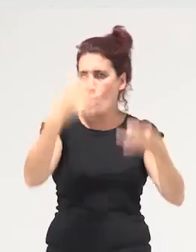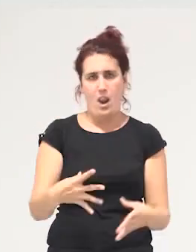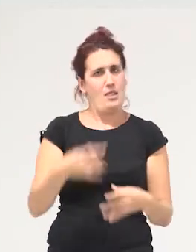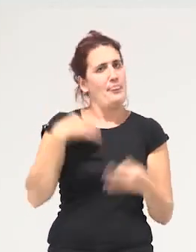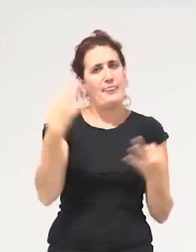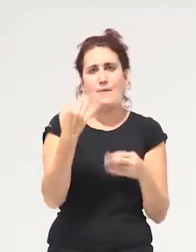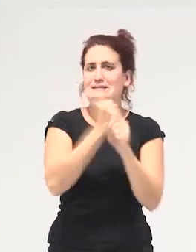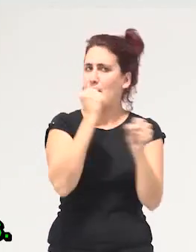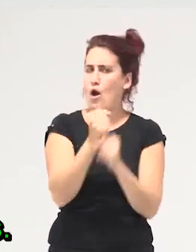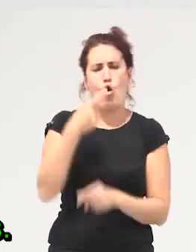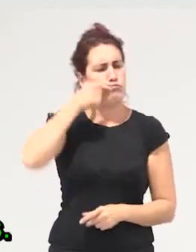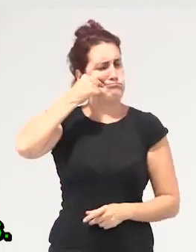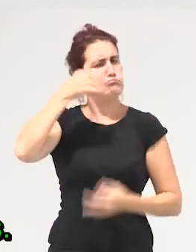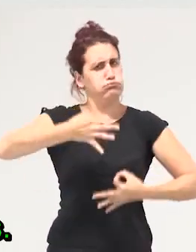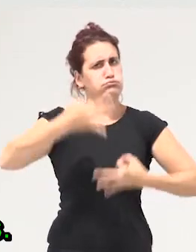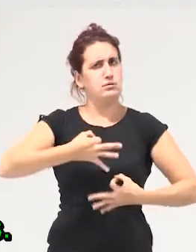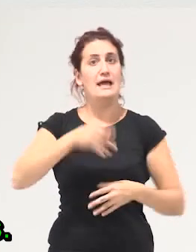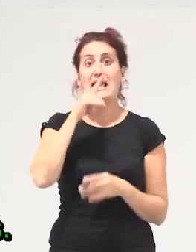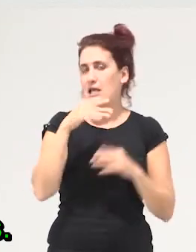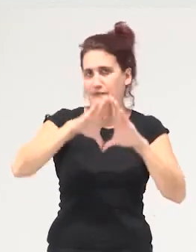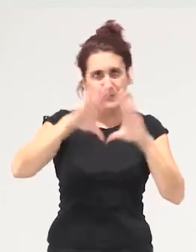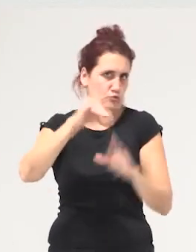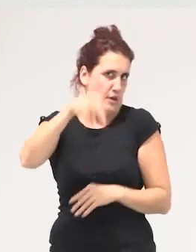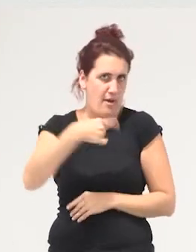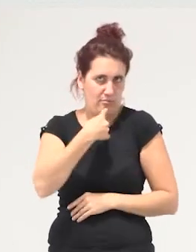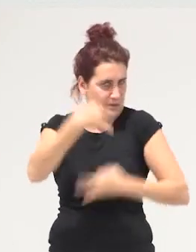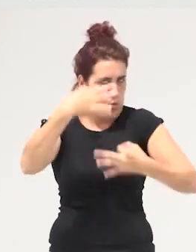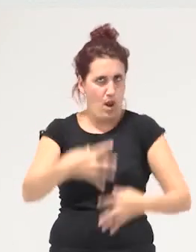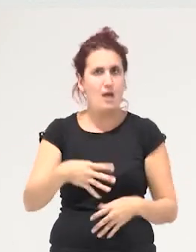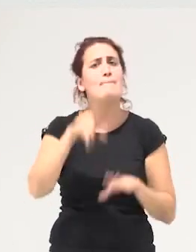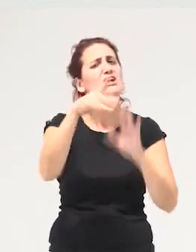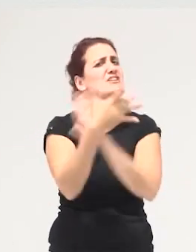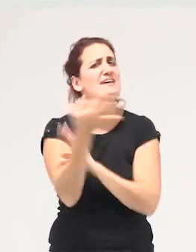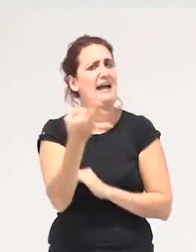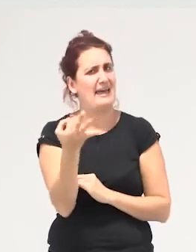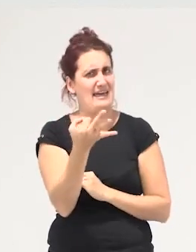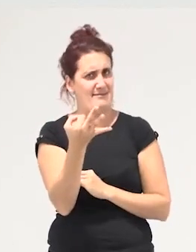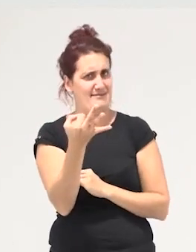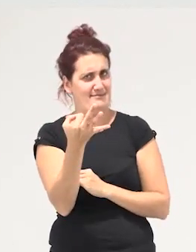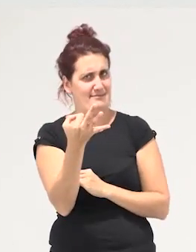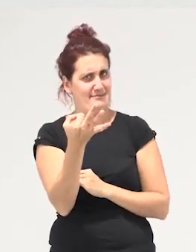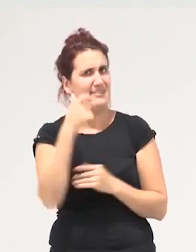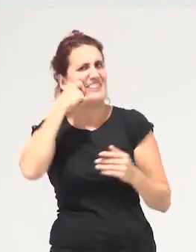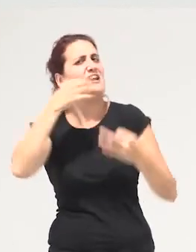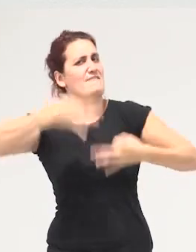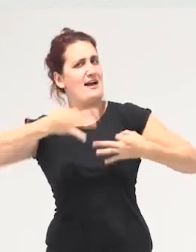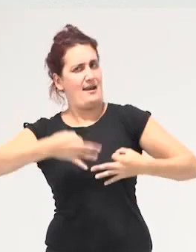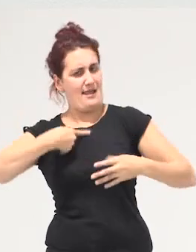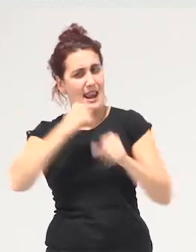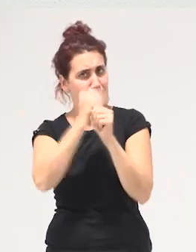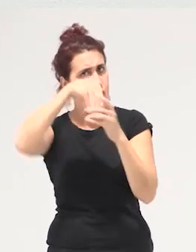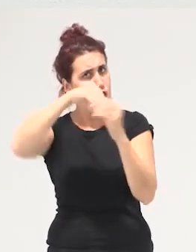dignificar el empleo de hogar y por supuesto los feminismos también lo decimos pero ¿qué significa dignificar el empleo de hogar? ¿y qué